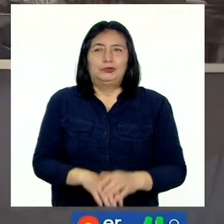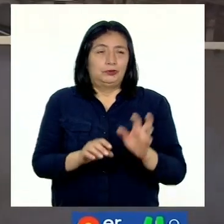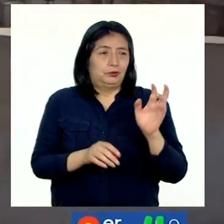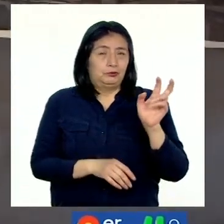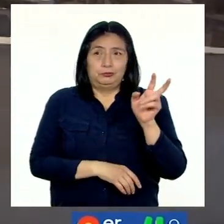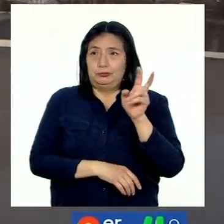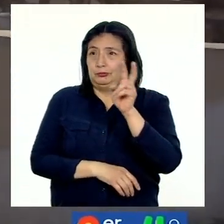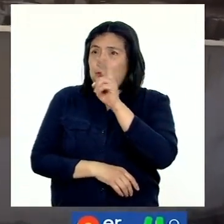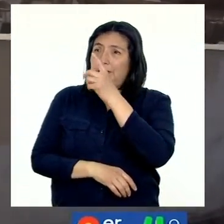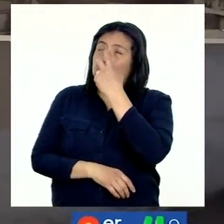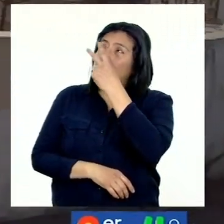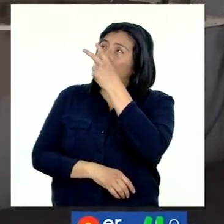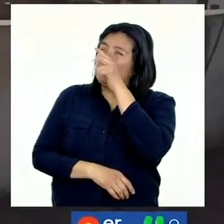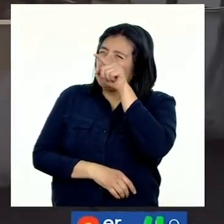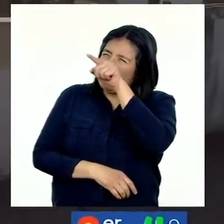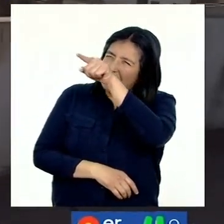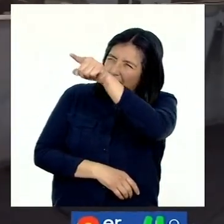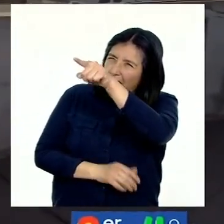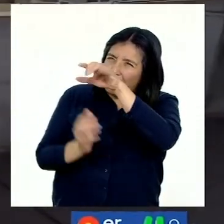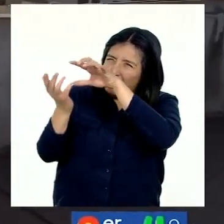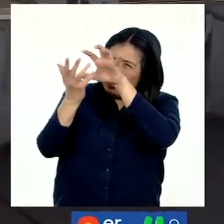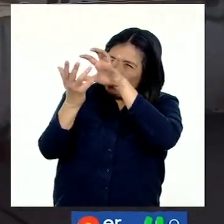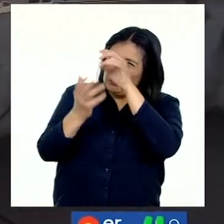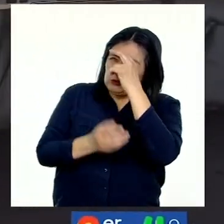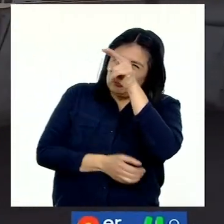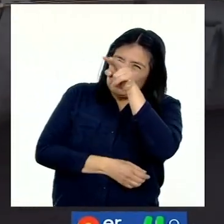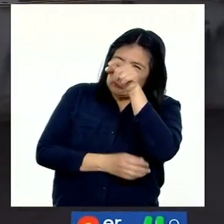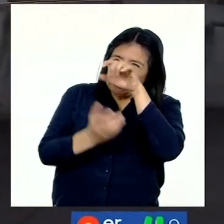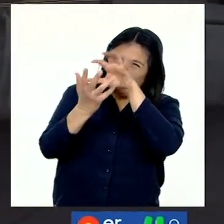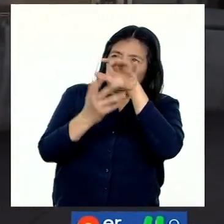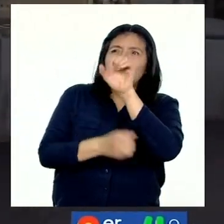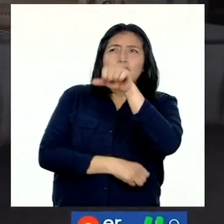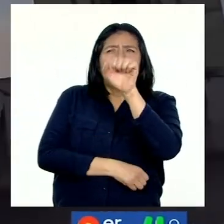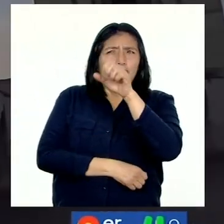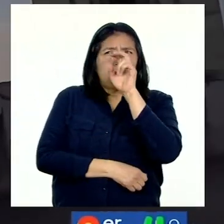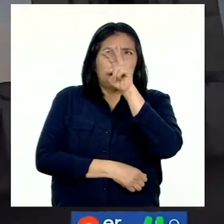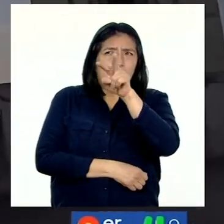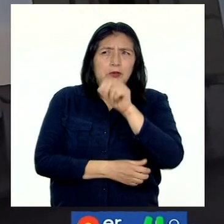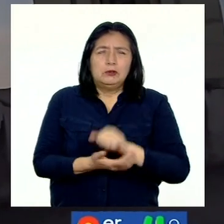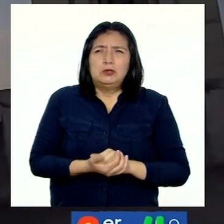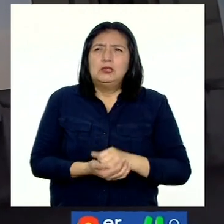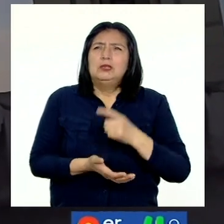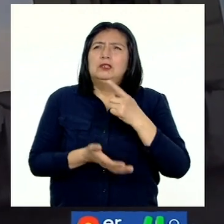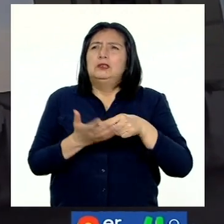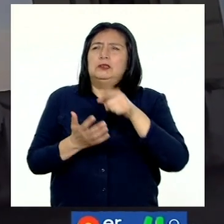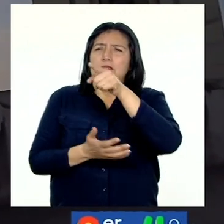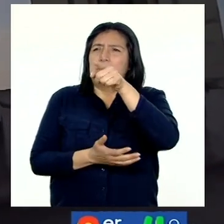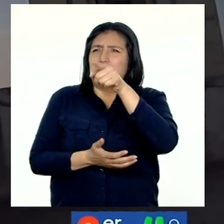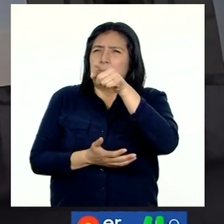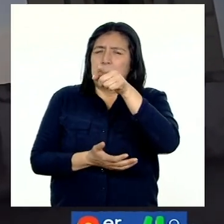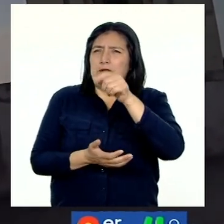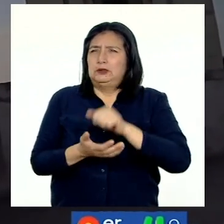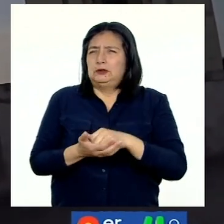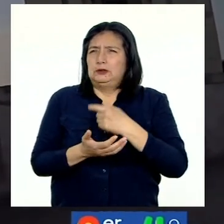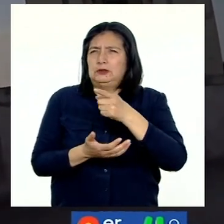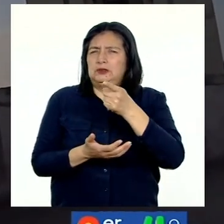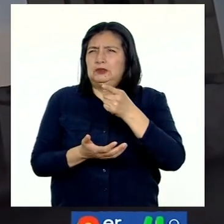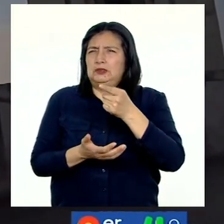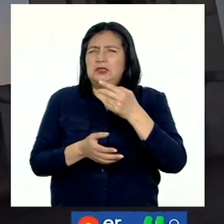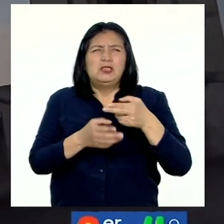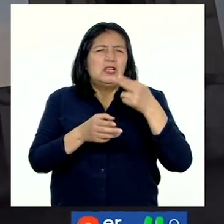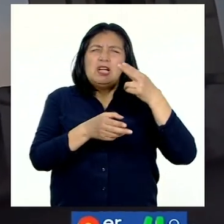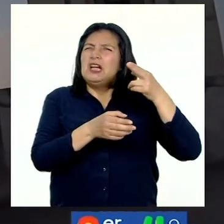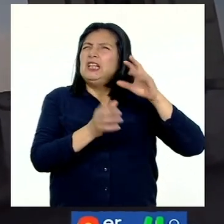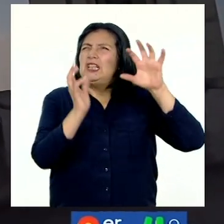¿Ves, Ari, cómo están las nubes hacia allá al fondo? ¿Lobrás ver? Sí, sí lo veo. Estas nubes son básicamente las que te comentaba. ¿Cuál es la nube más